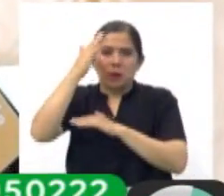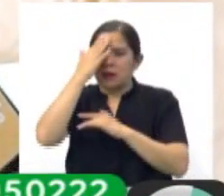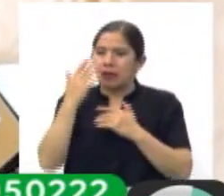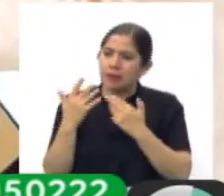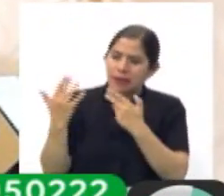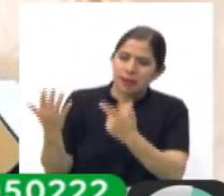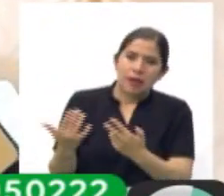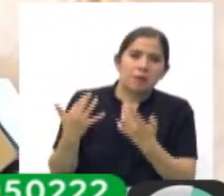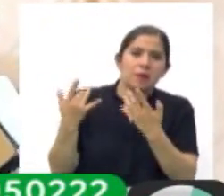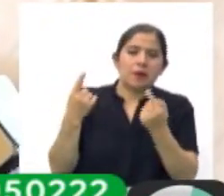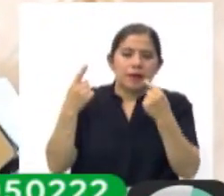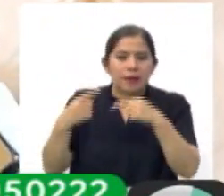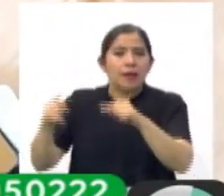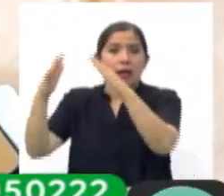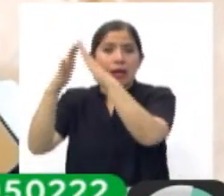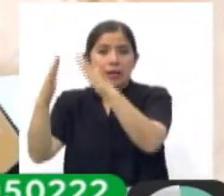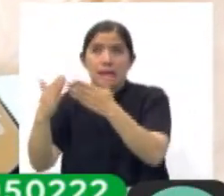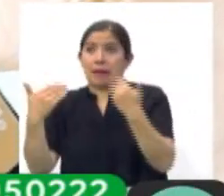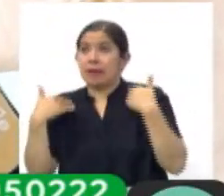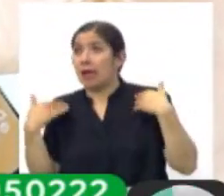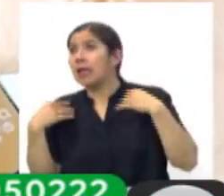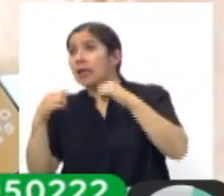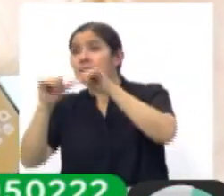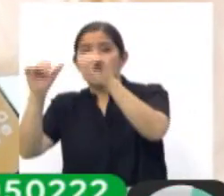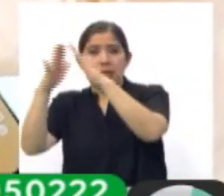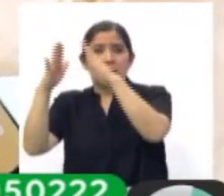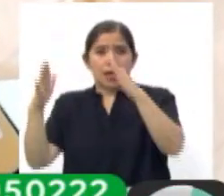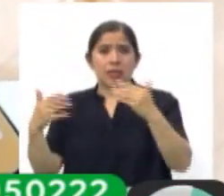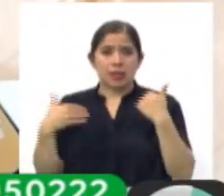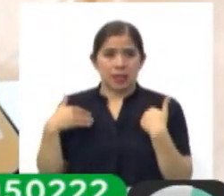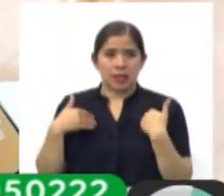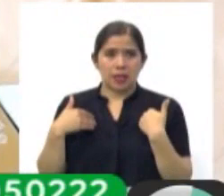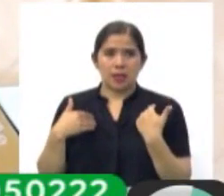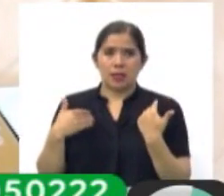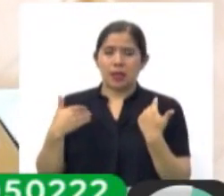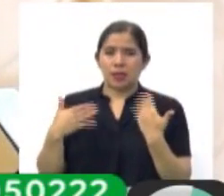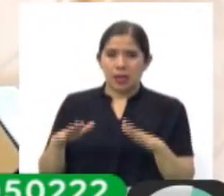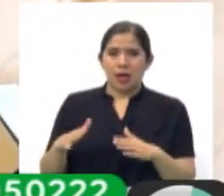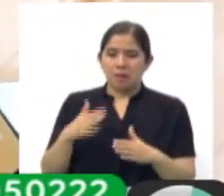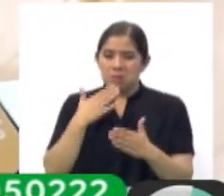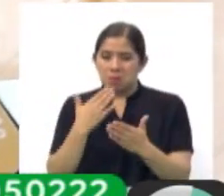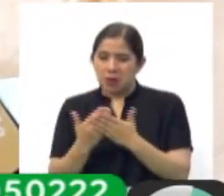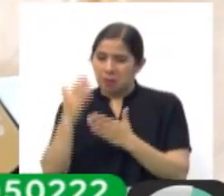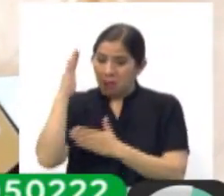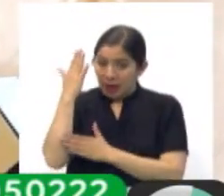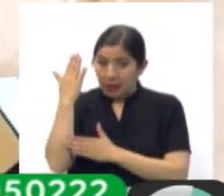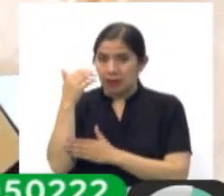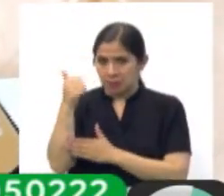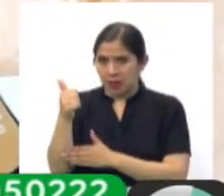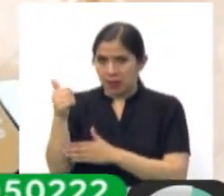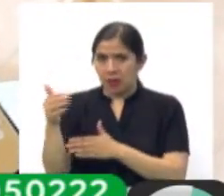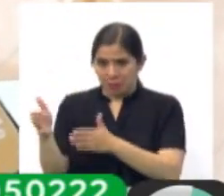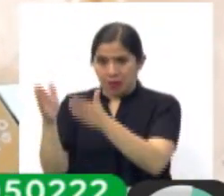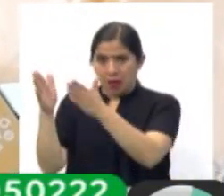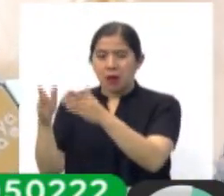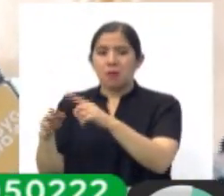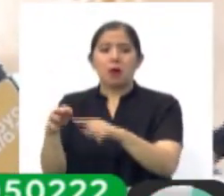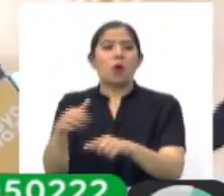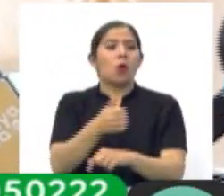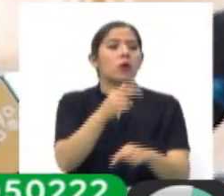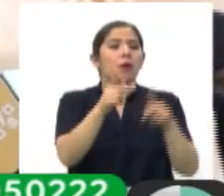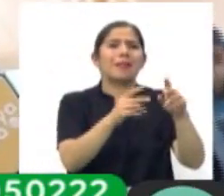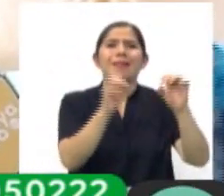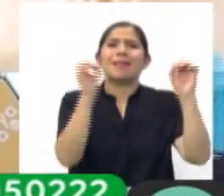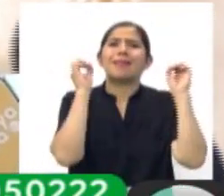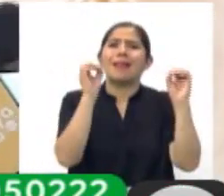retorno a nuestros hogares, los que tenemos nuestras casas aún, bueno, ya estamos yendo por buen camino, pero aquellas personas que lo han perdido